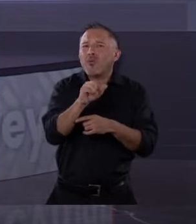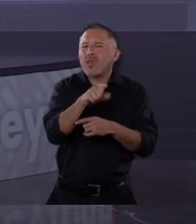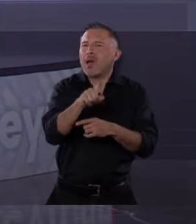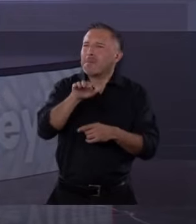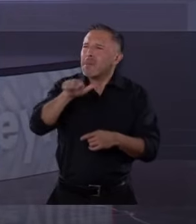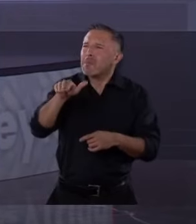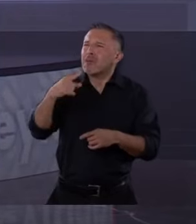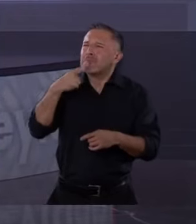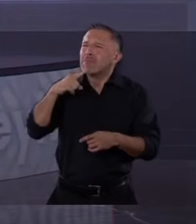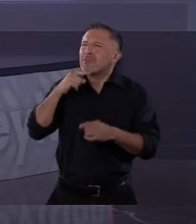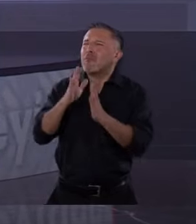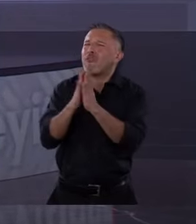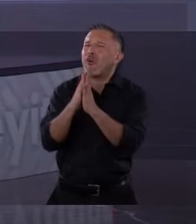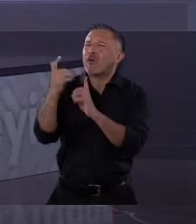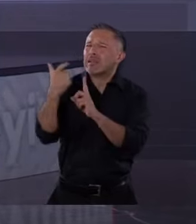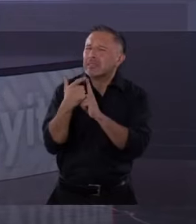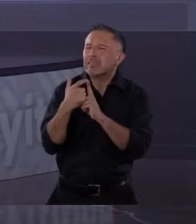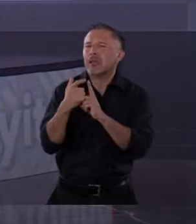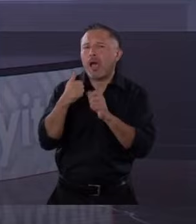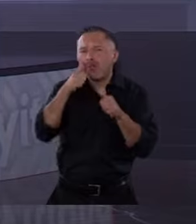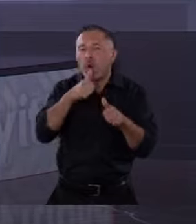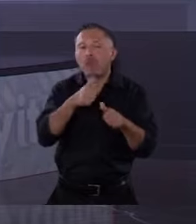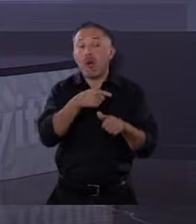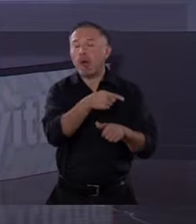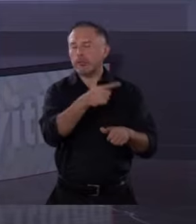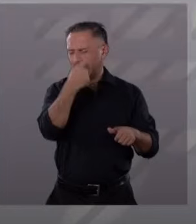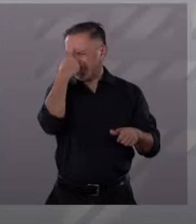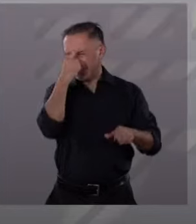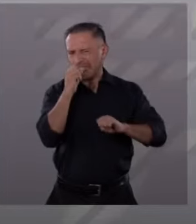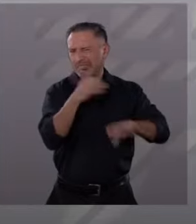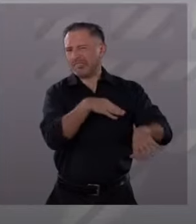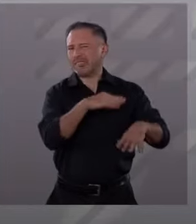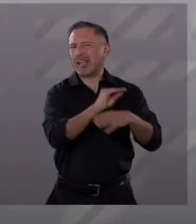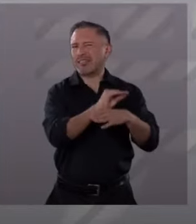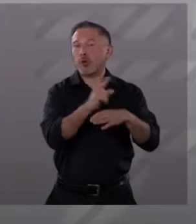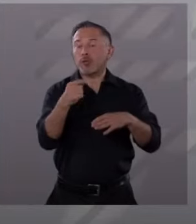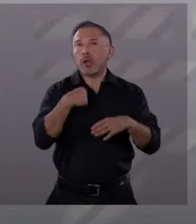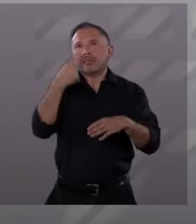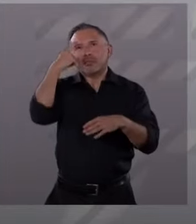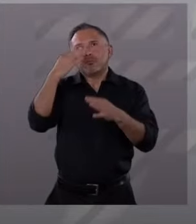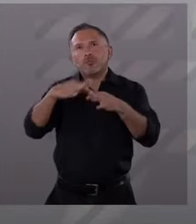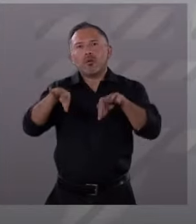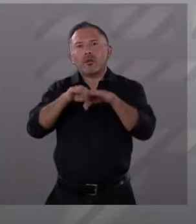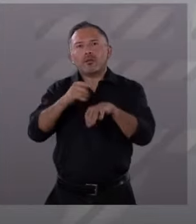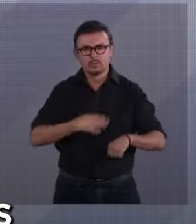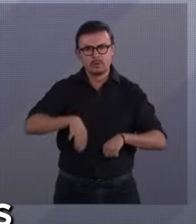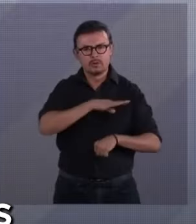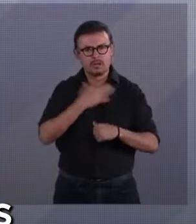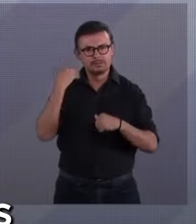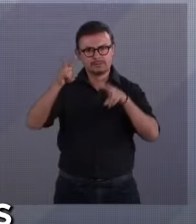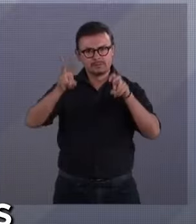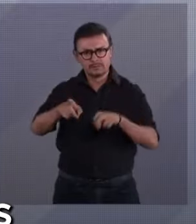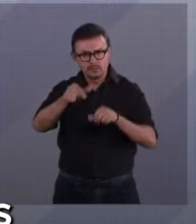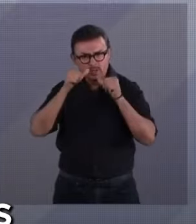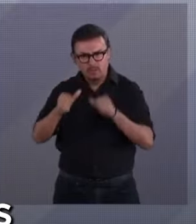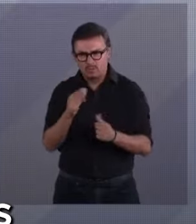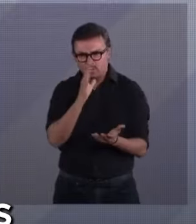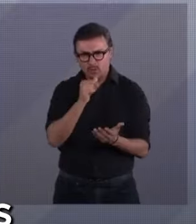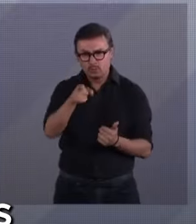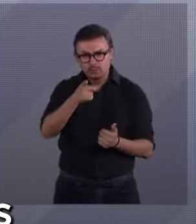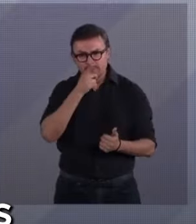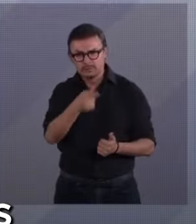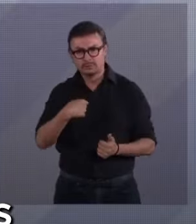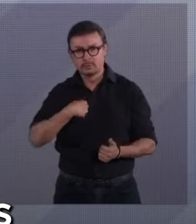hecho su trabajo, pero estaba más preocupada por ser presidenta y eso no lo va a lograr porque no atendió a las mujeres. Te dice científica,